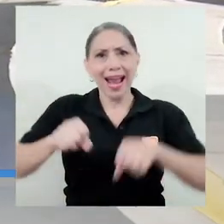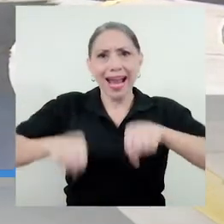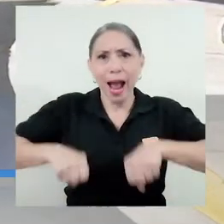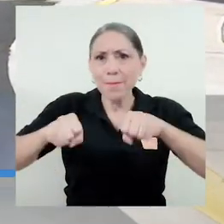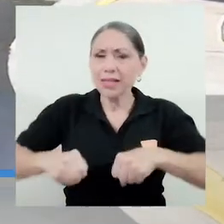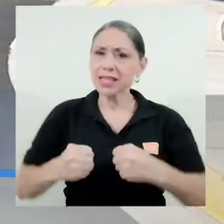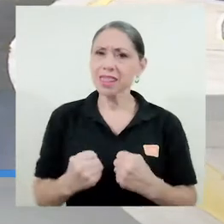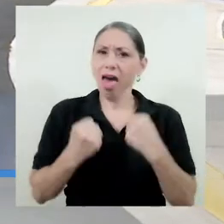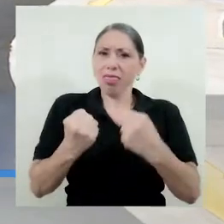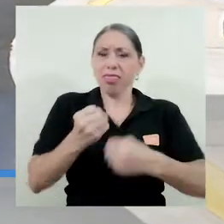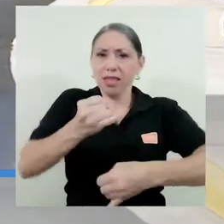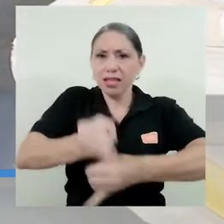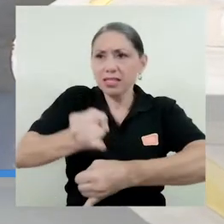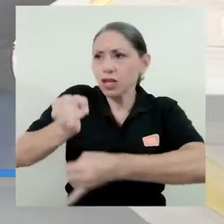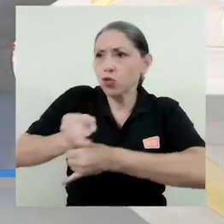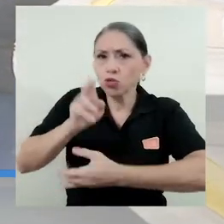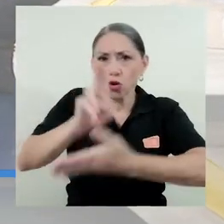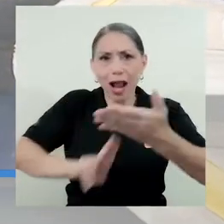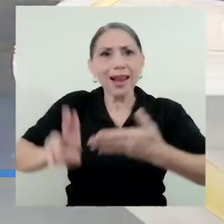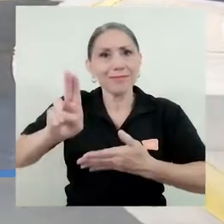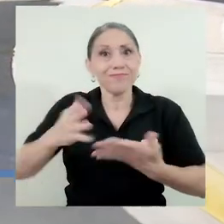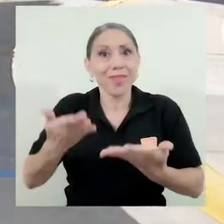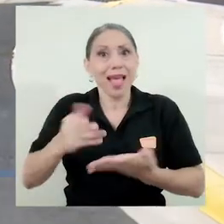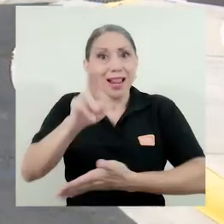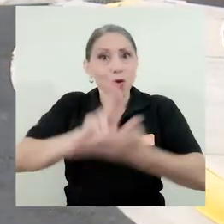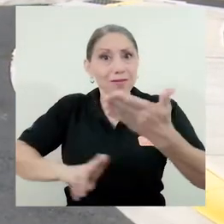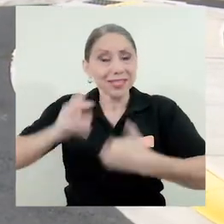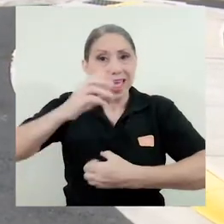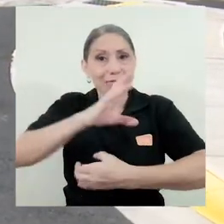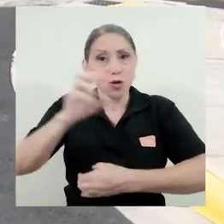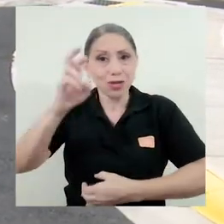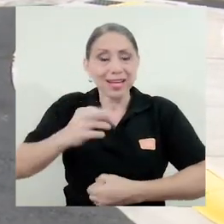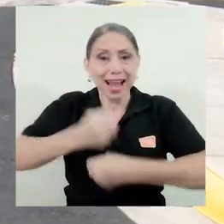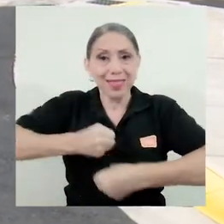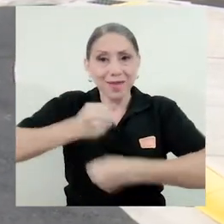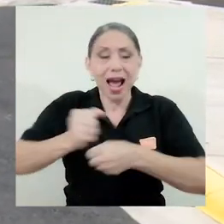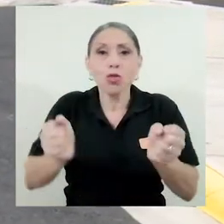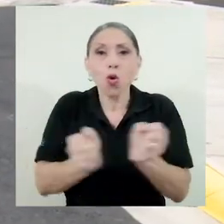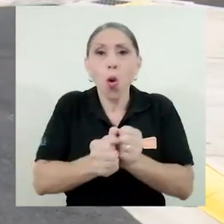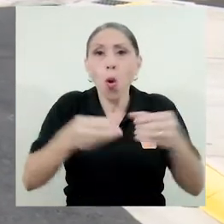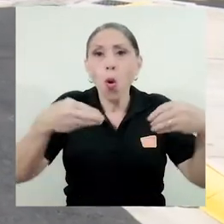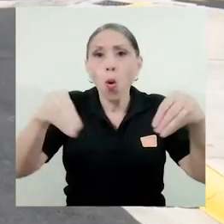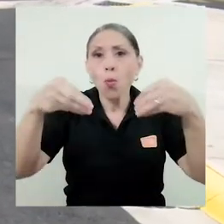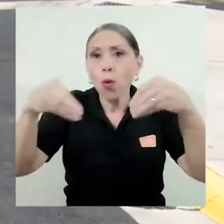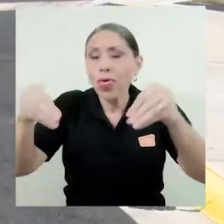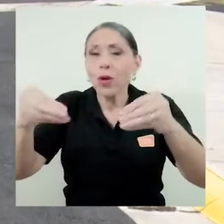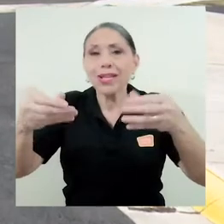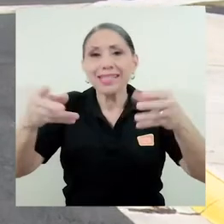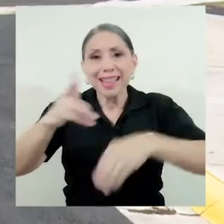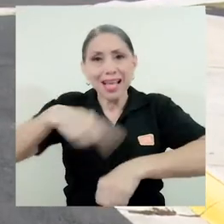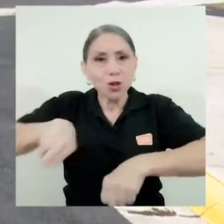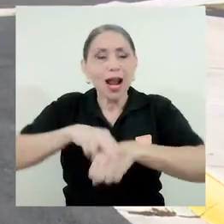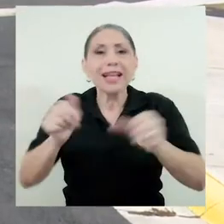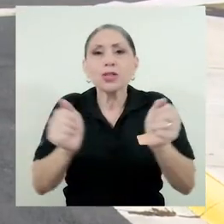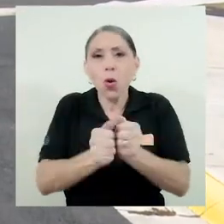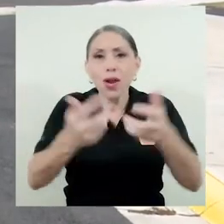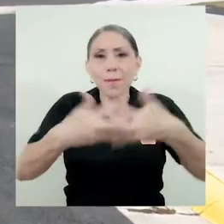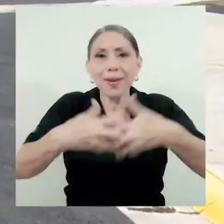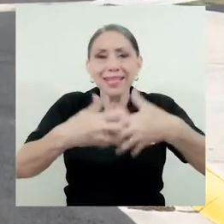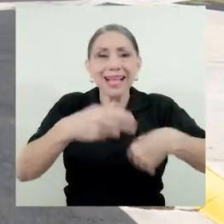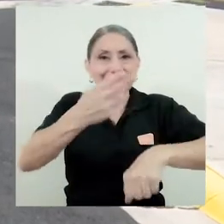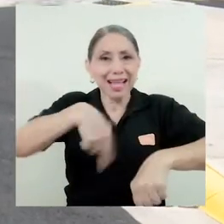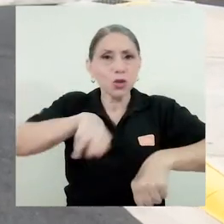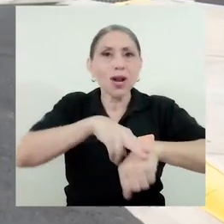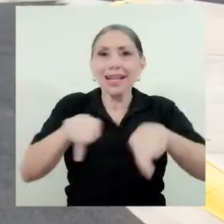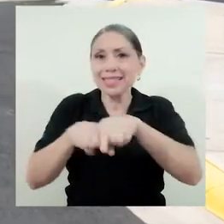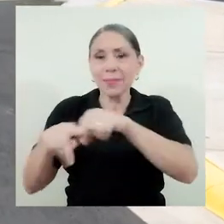institucional porque son, en este caso, la Universidad de Costa Rica trabajando con proveedores nacionales, con empresas nacionales